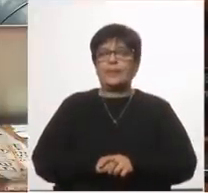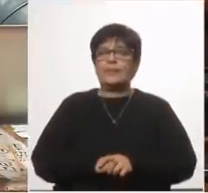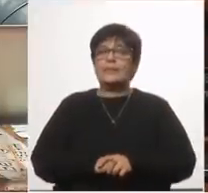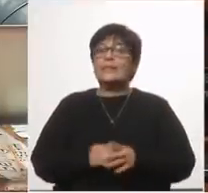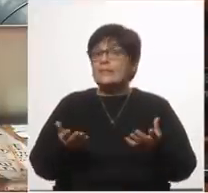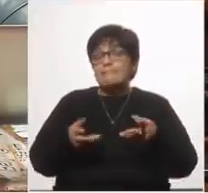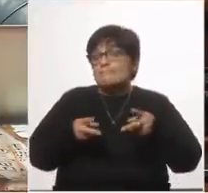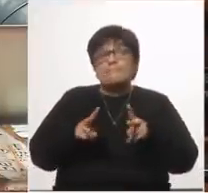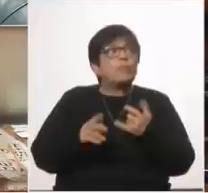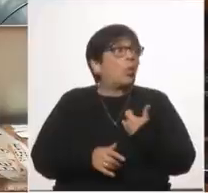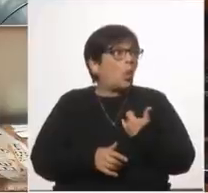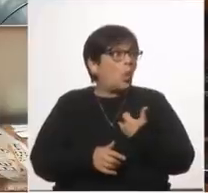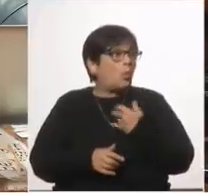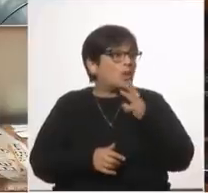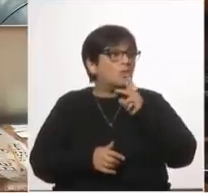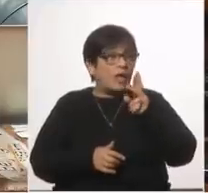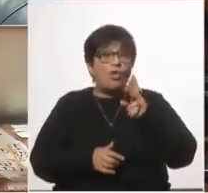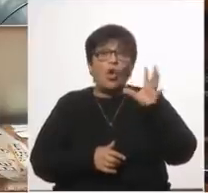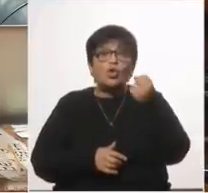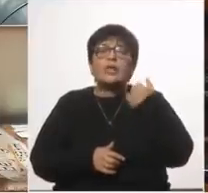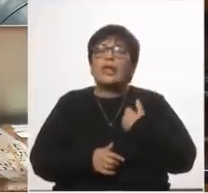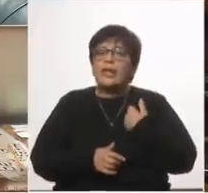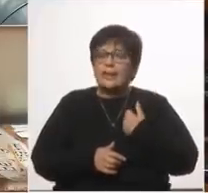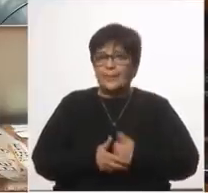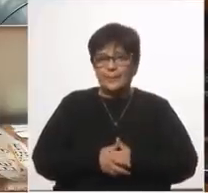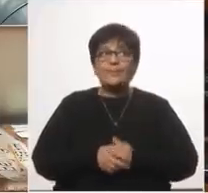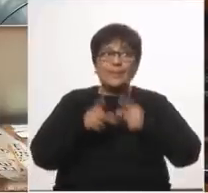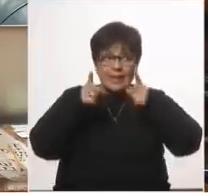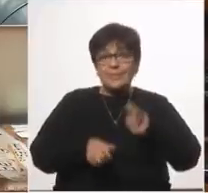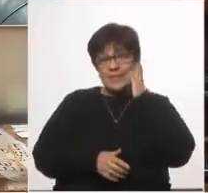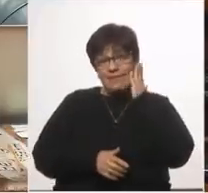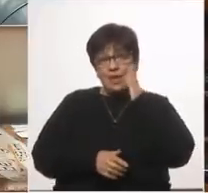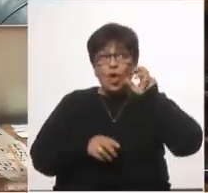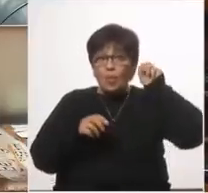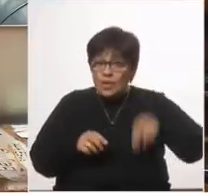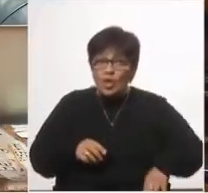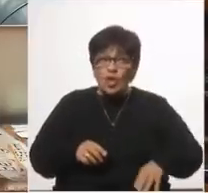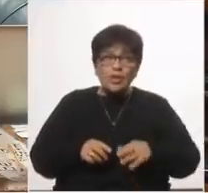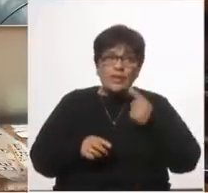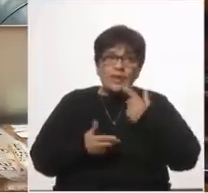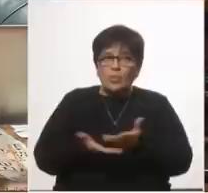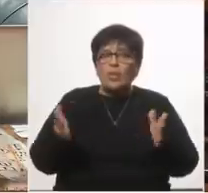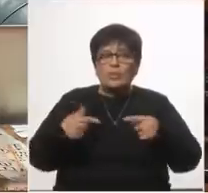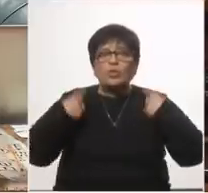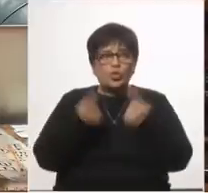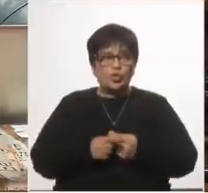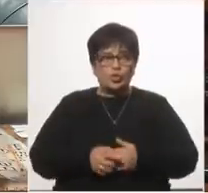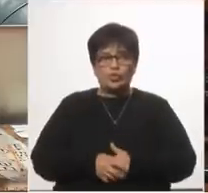con qué metodología y cuáles son sus resultados y queremos saber su opinión sobre la metodología que presentamos nosotros